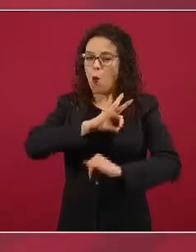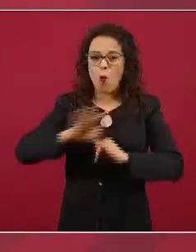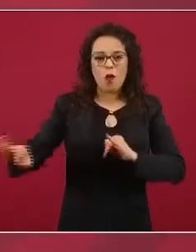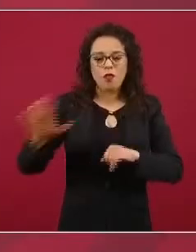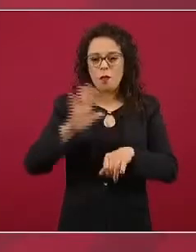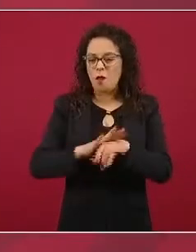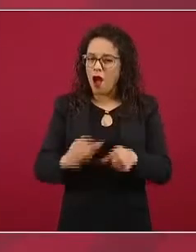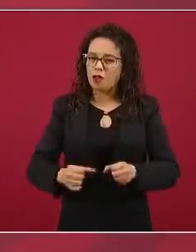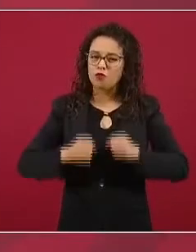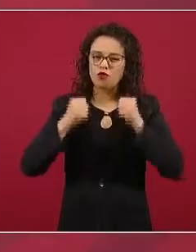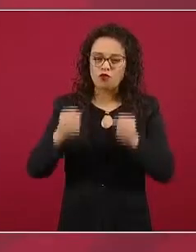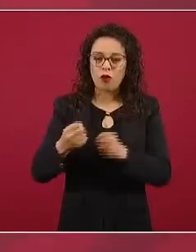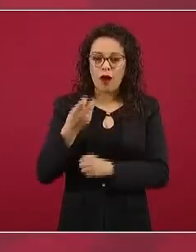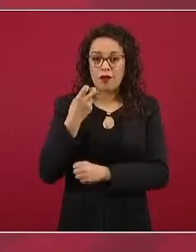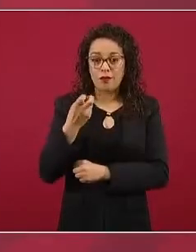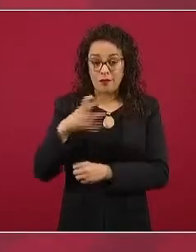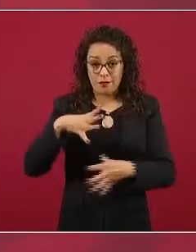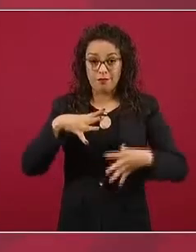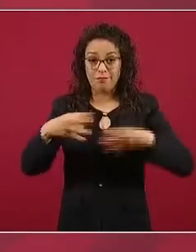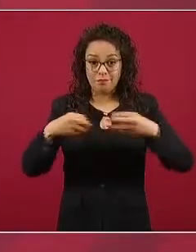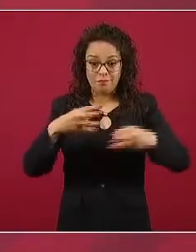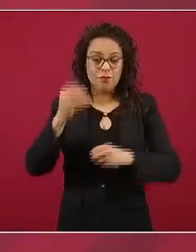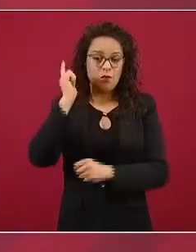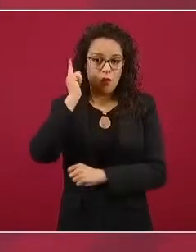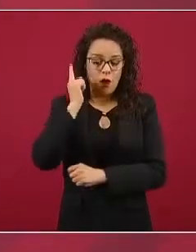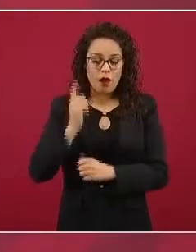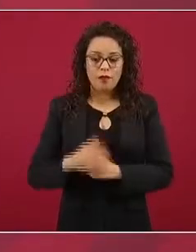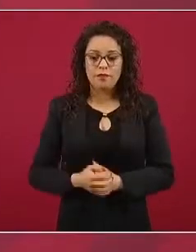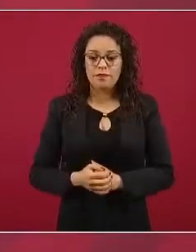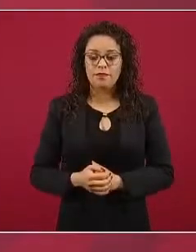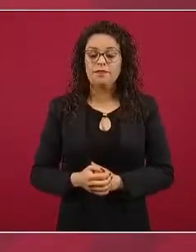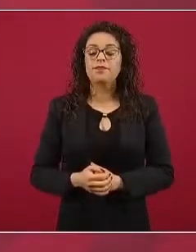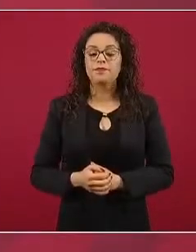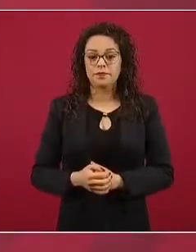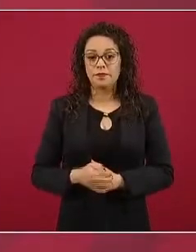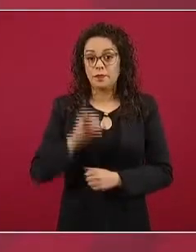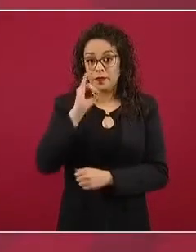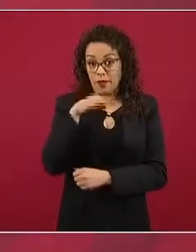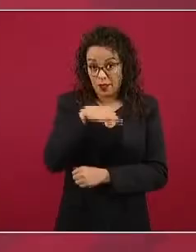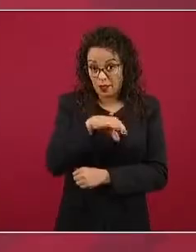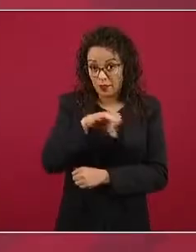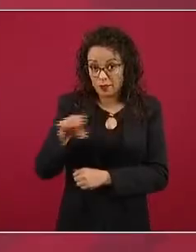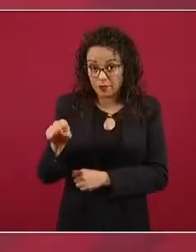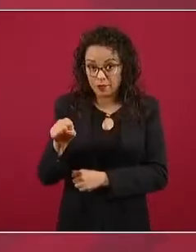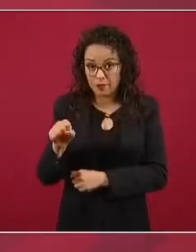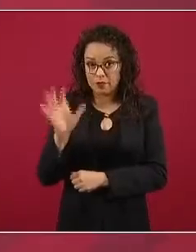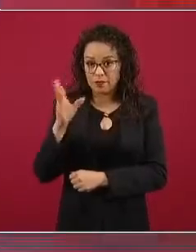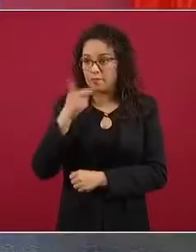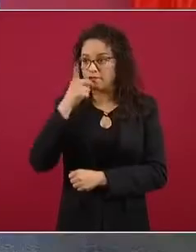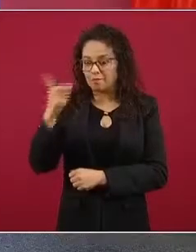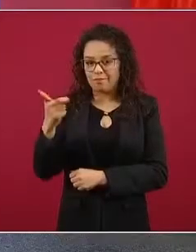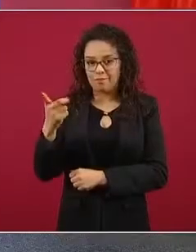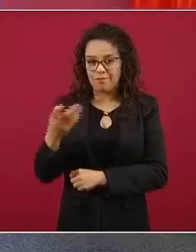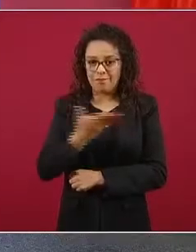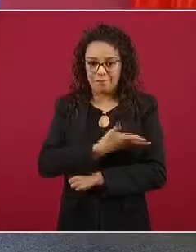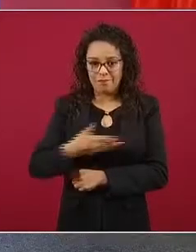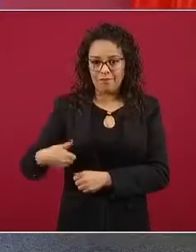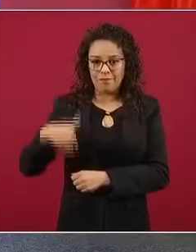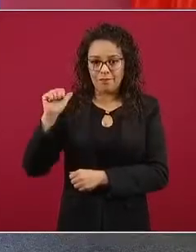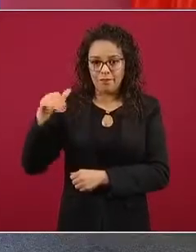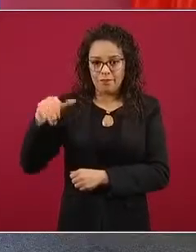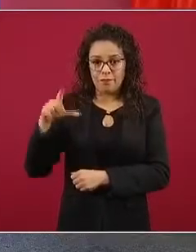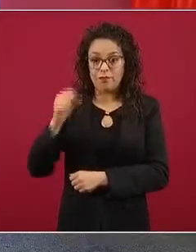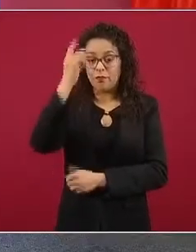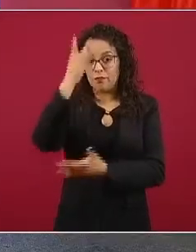pandemia. En el caso del Seguro Social, como lo mencionó el presidente López Obrador, como un solo sistema, que es el